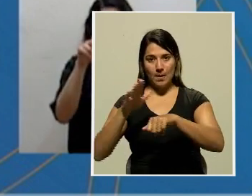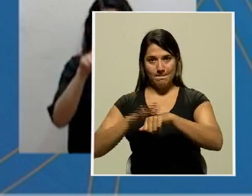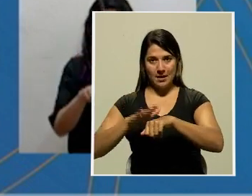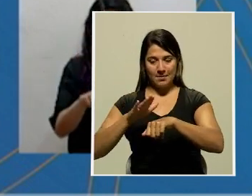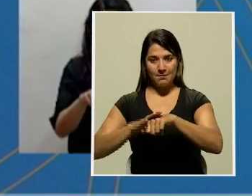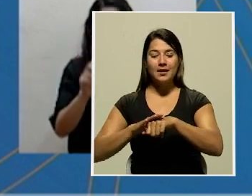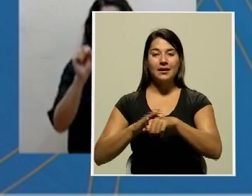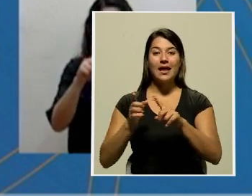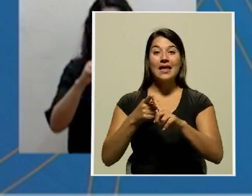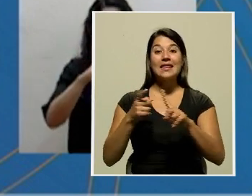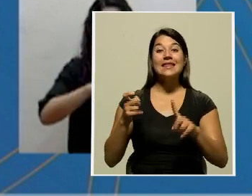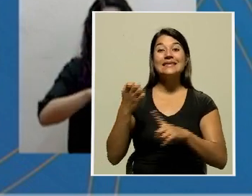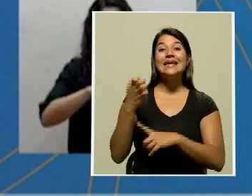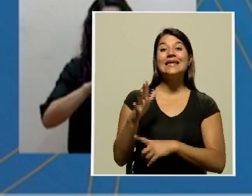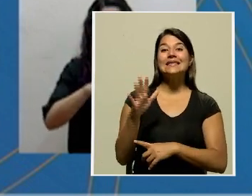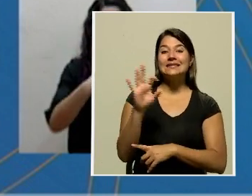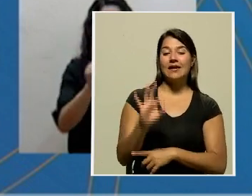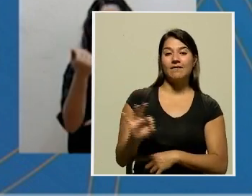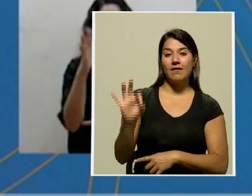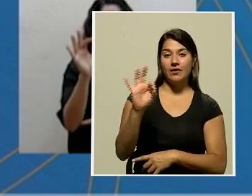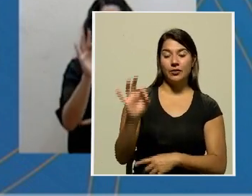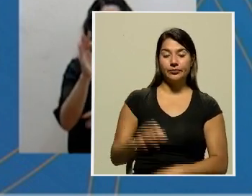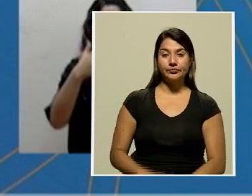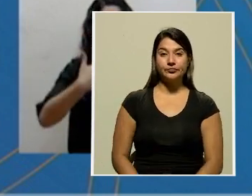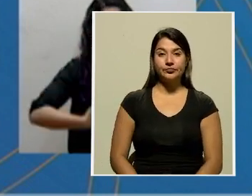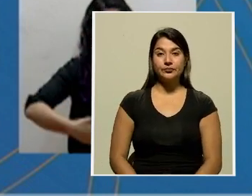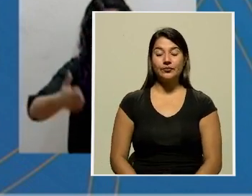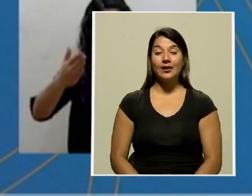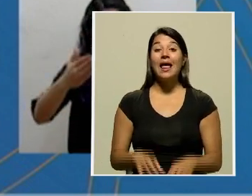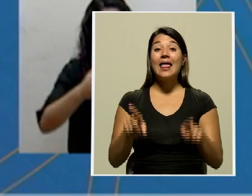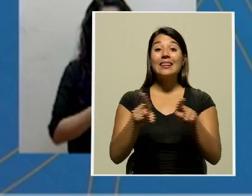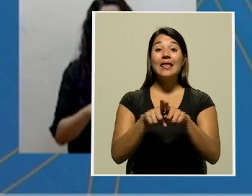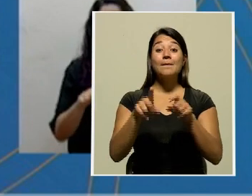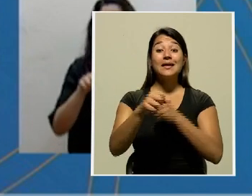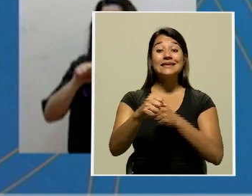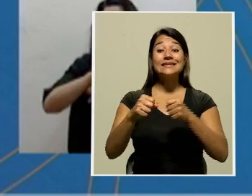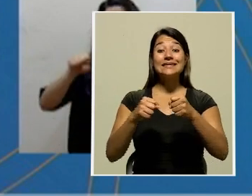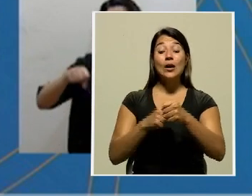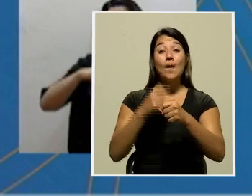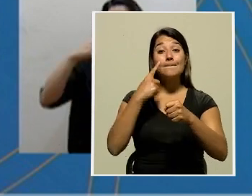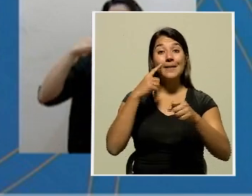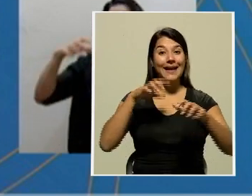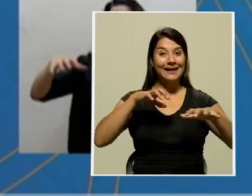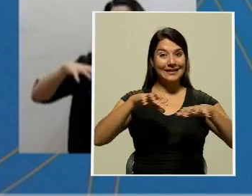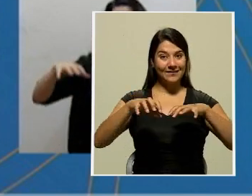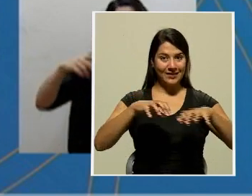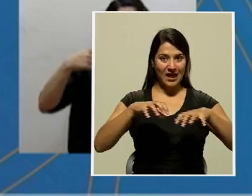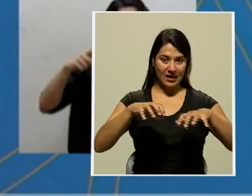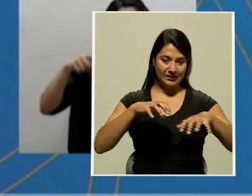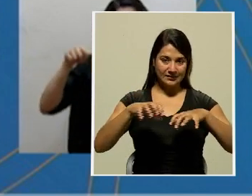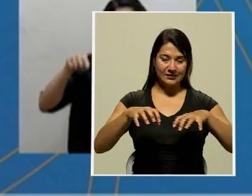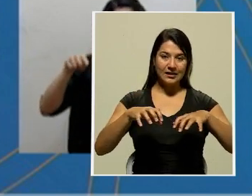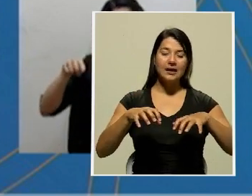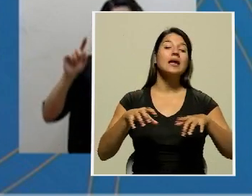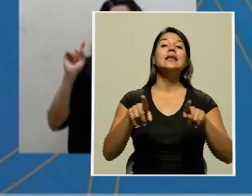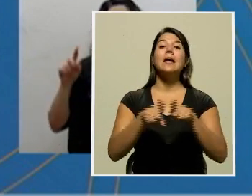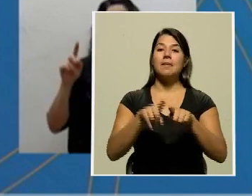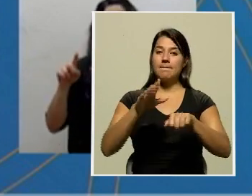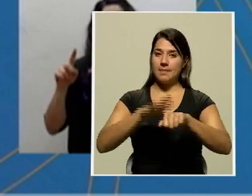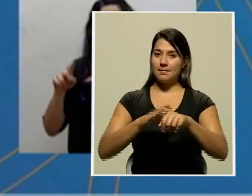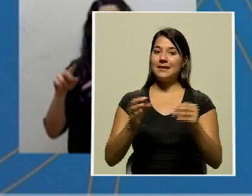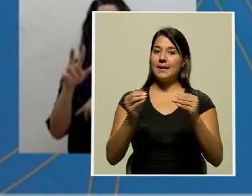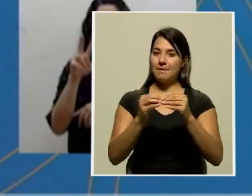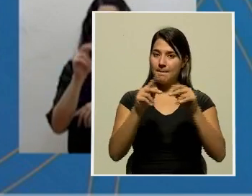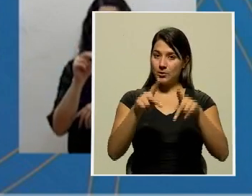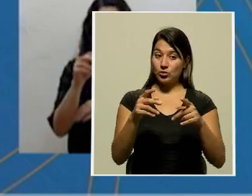permitirá a partir del 15 de febrero. También los salones de eventos para el resto de actividades ampliarán el aforo de